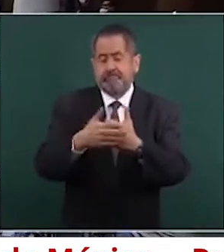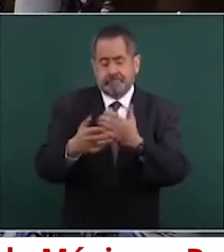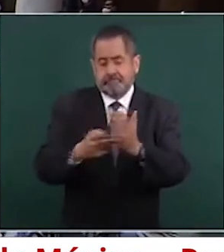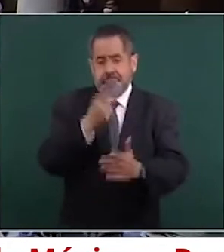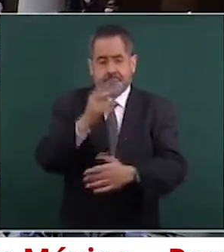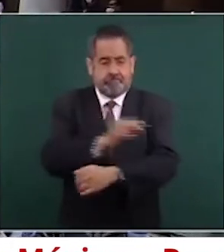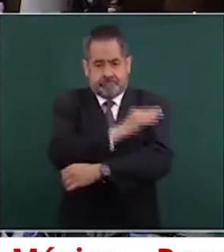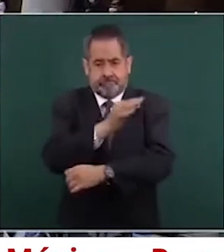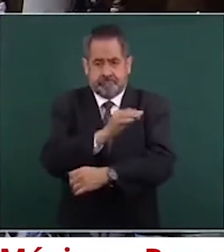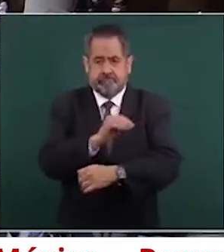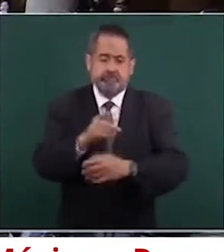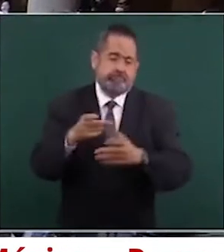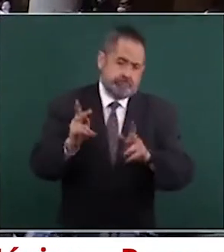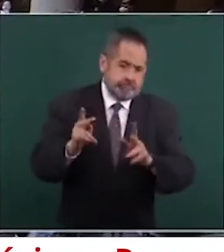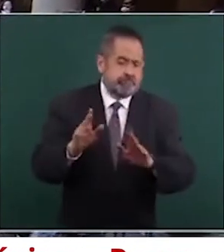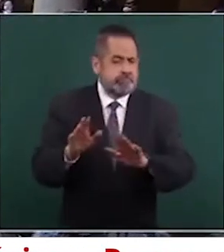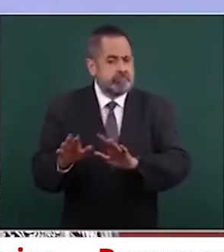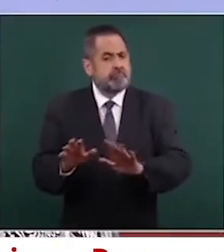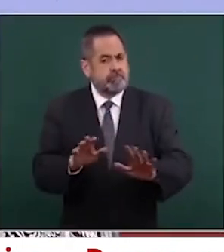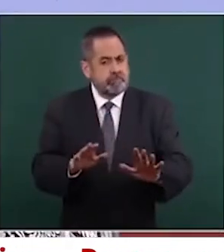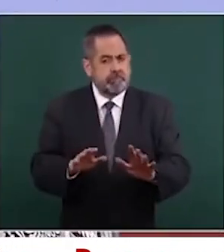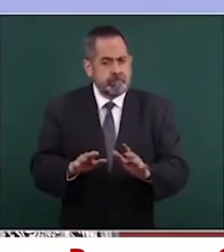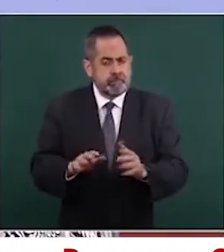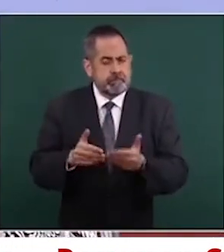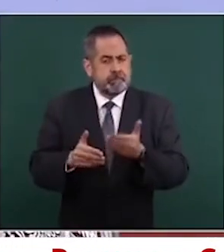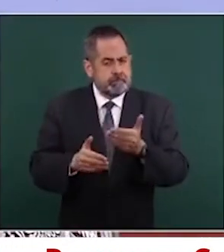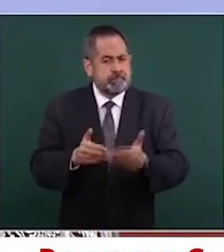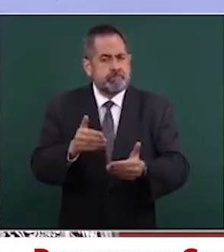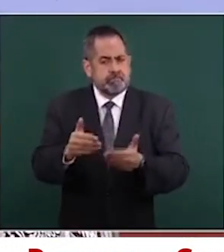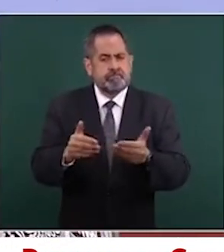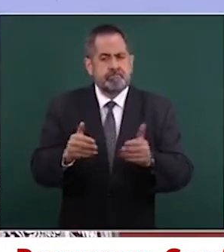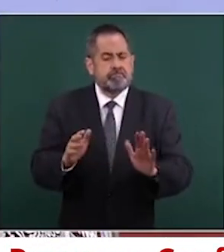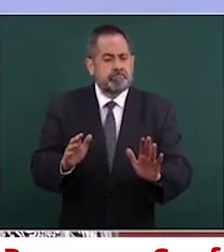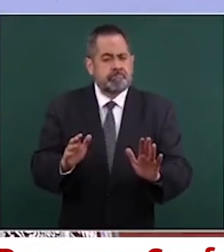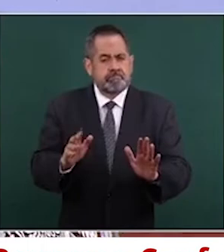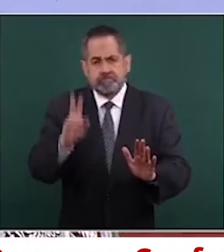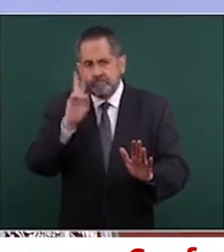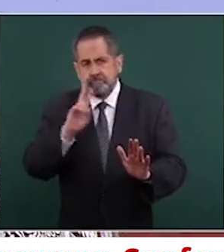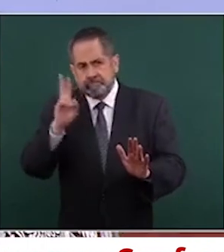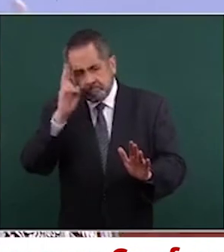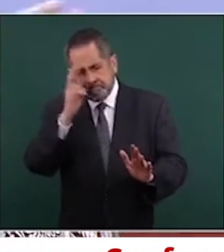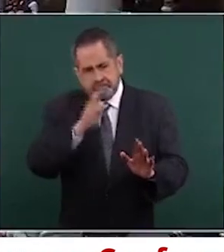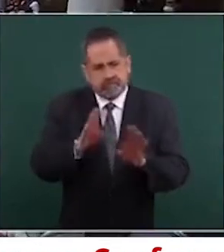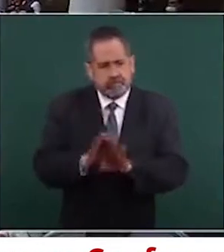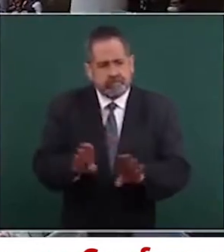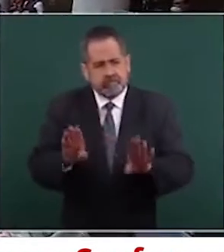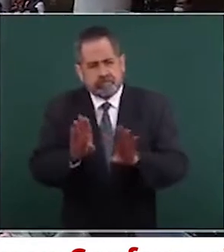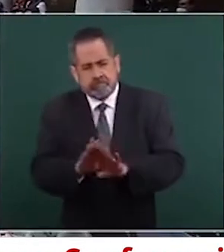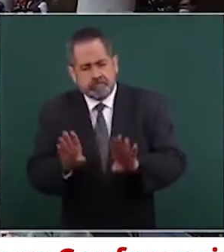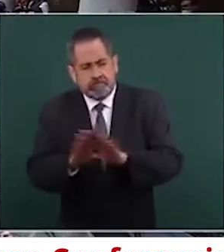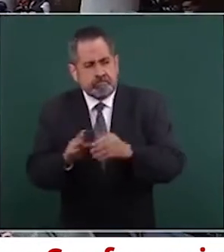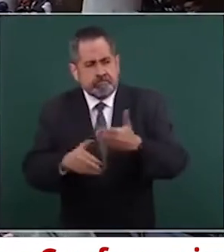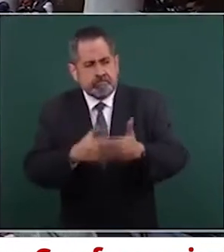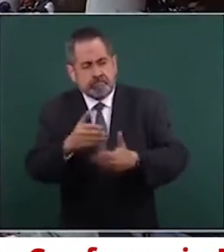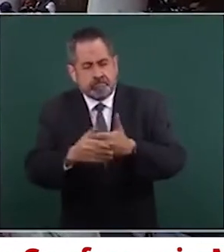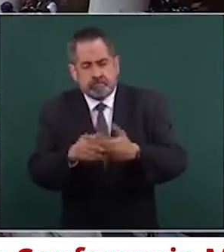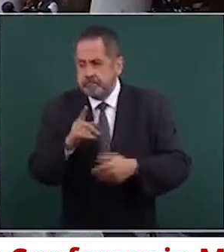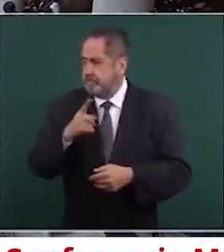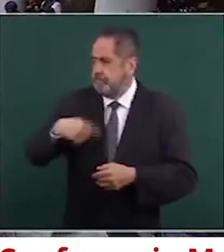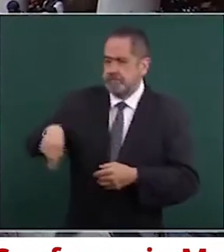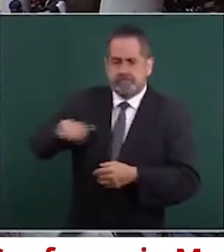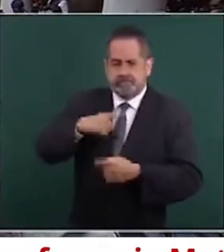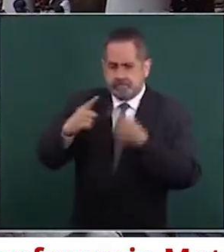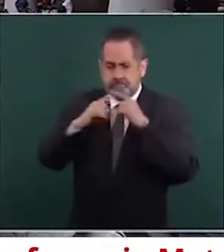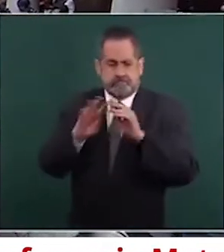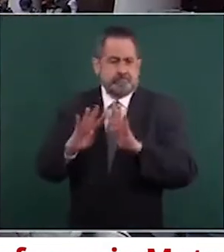Pero vamos a ir evaluando. Todo esto se decide